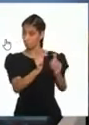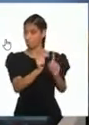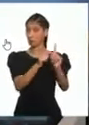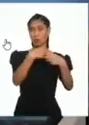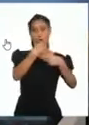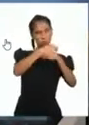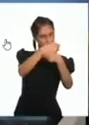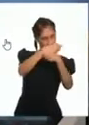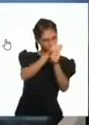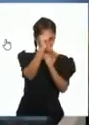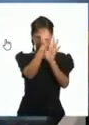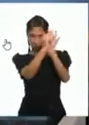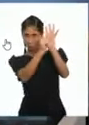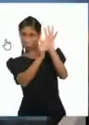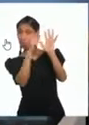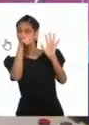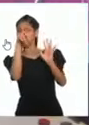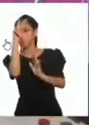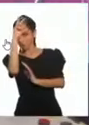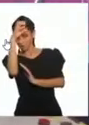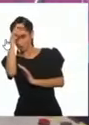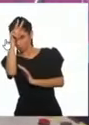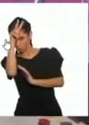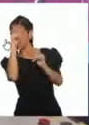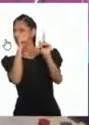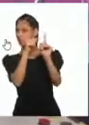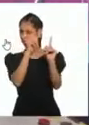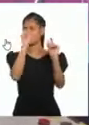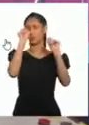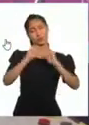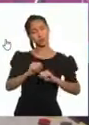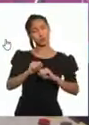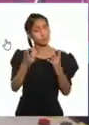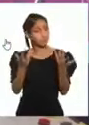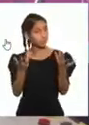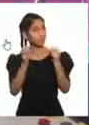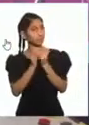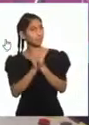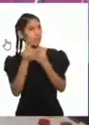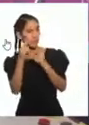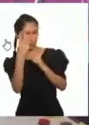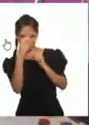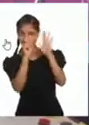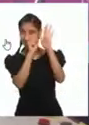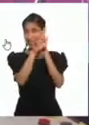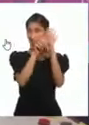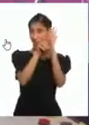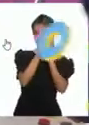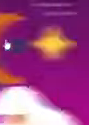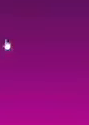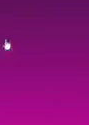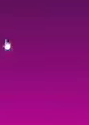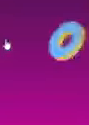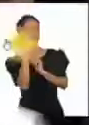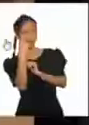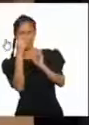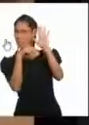artista cusqueño! ¡Veamos este video para conocer un poco más de él!